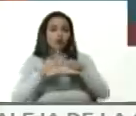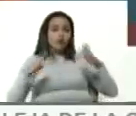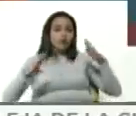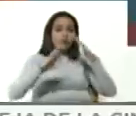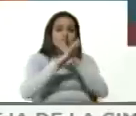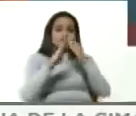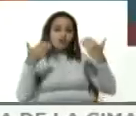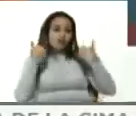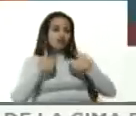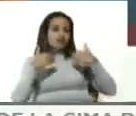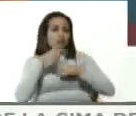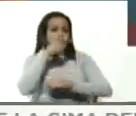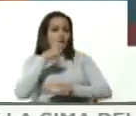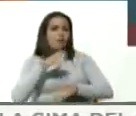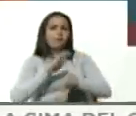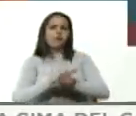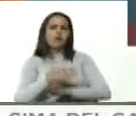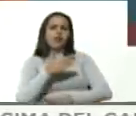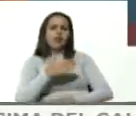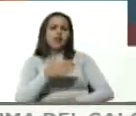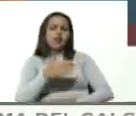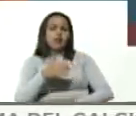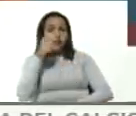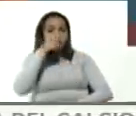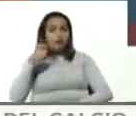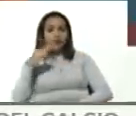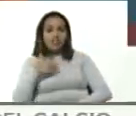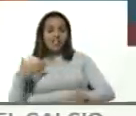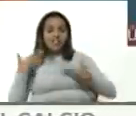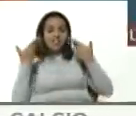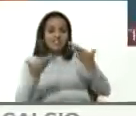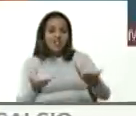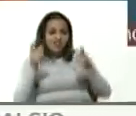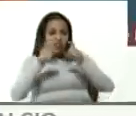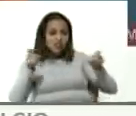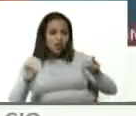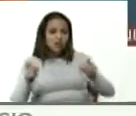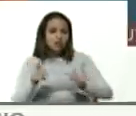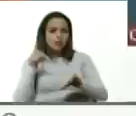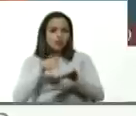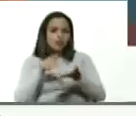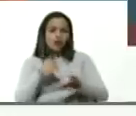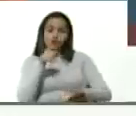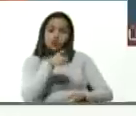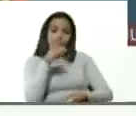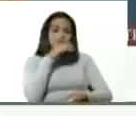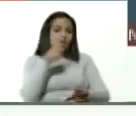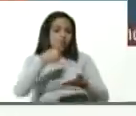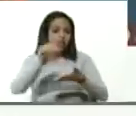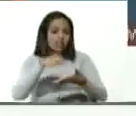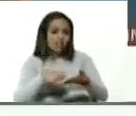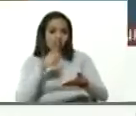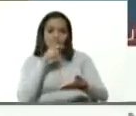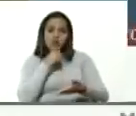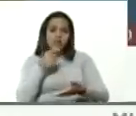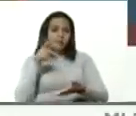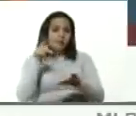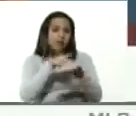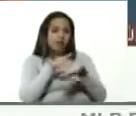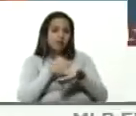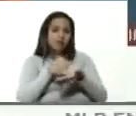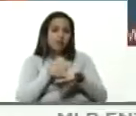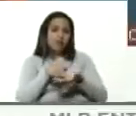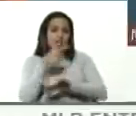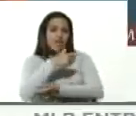pueblo porque el pueblo tiene ganas de darle una elección a esa oposición cuando ellos no se inscriben y no participan más bien el pueblo se